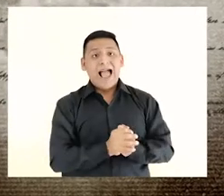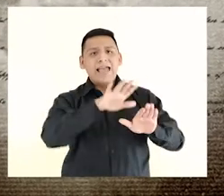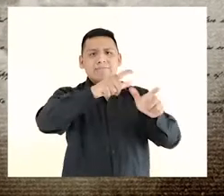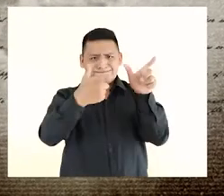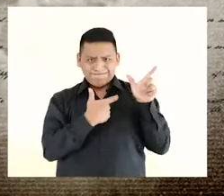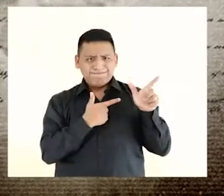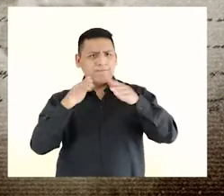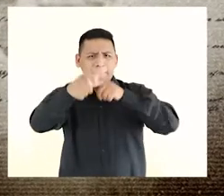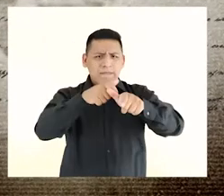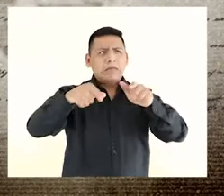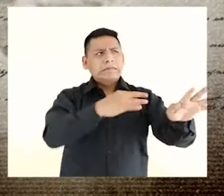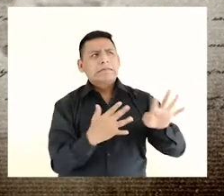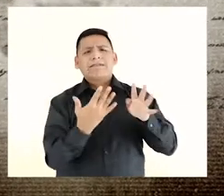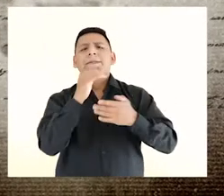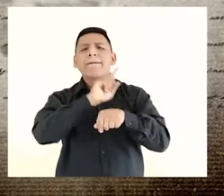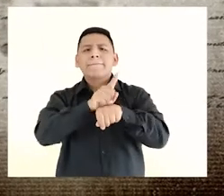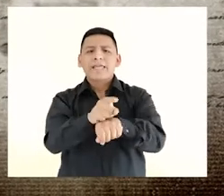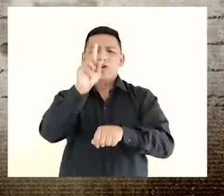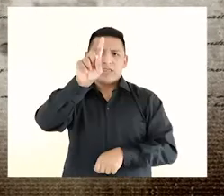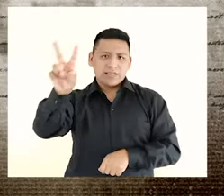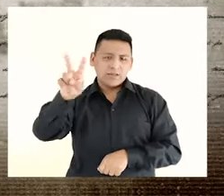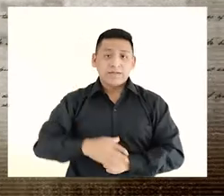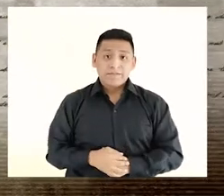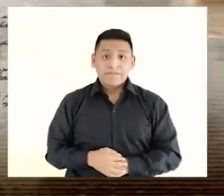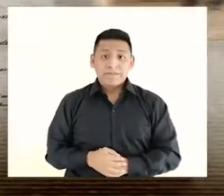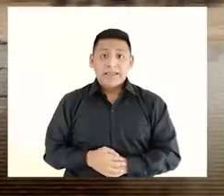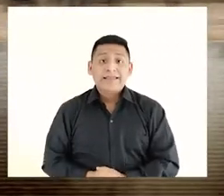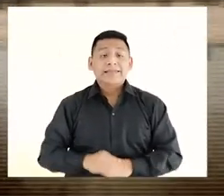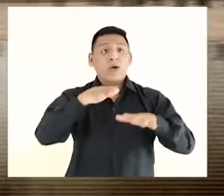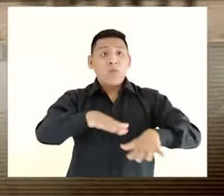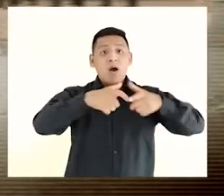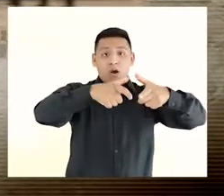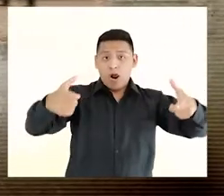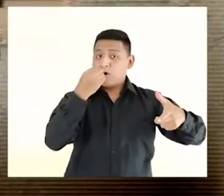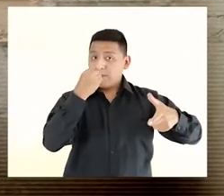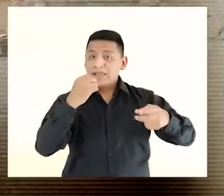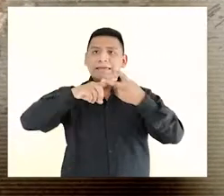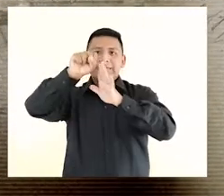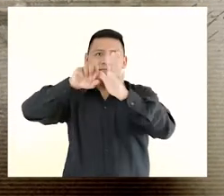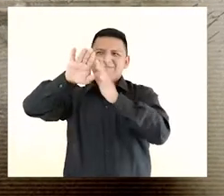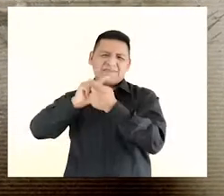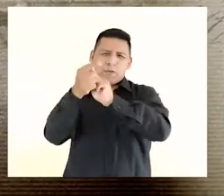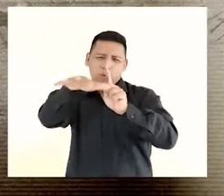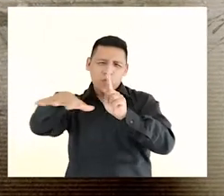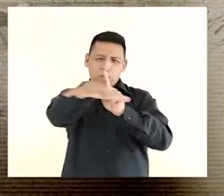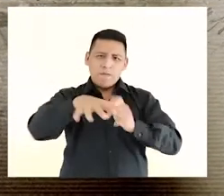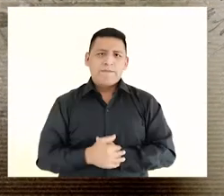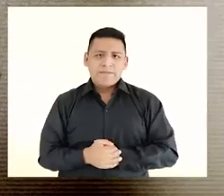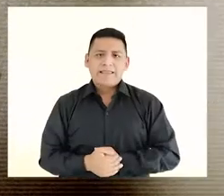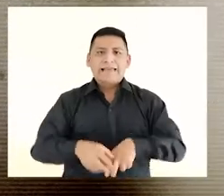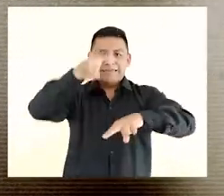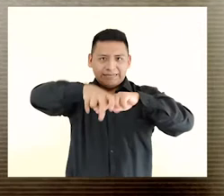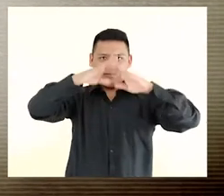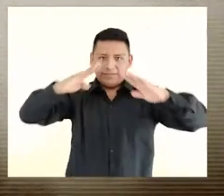escenario del cambio de guardanía que la gente espera cada mediodía. El gran comedor, el cine, hoy convertido en otro salón,